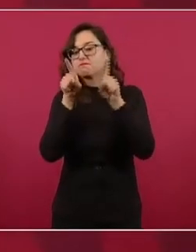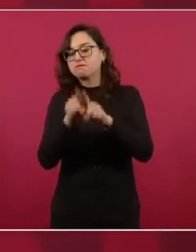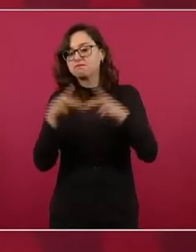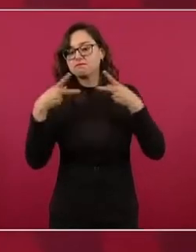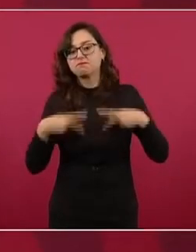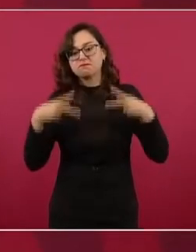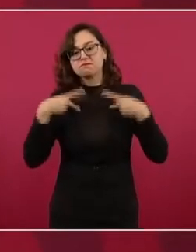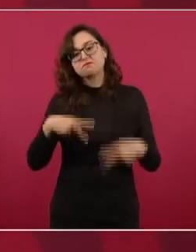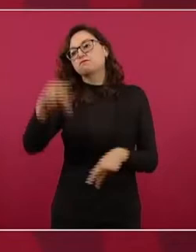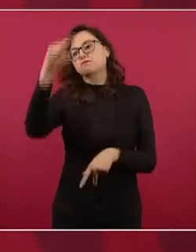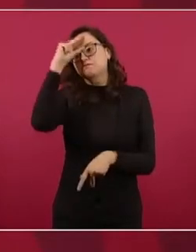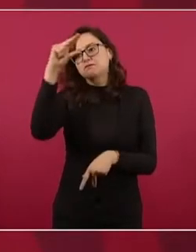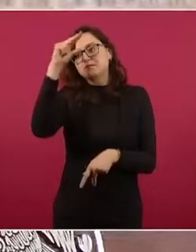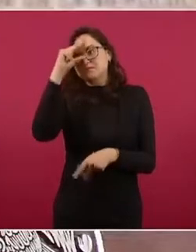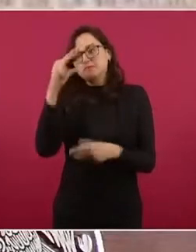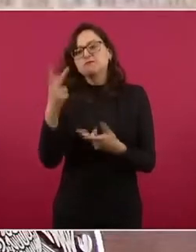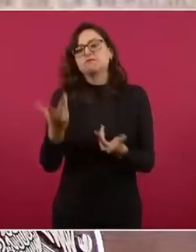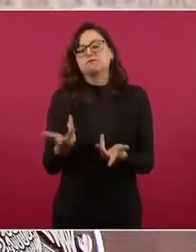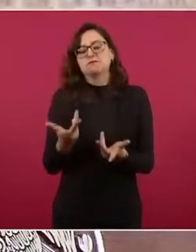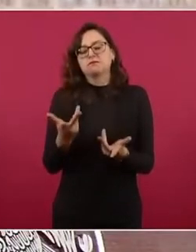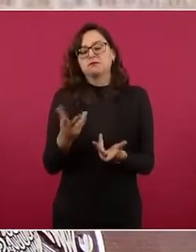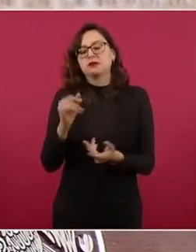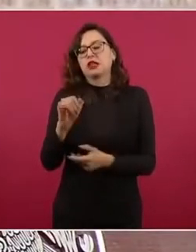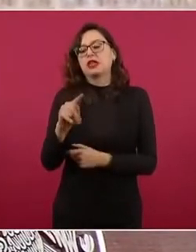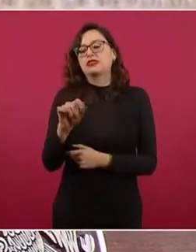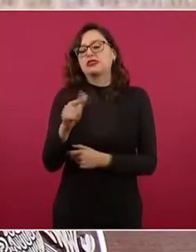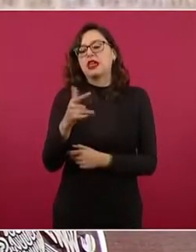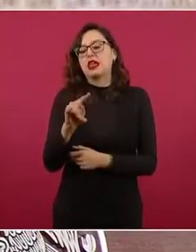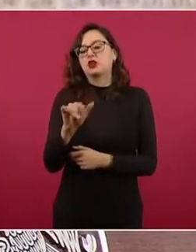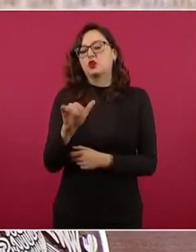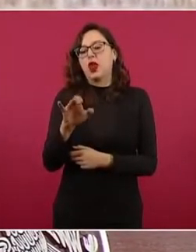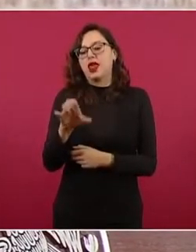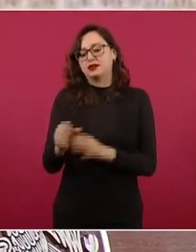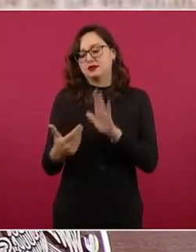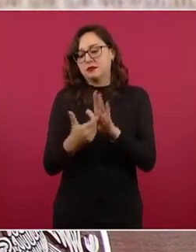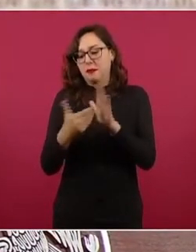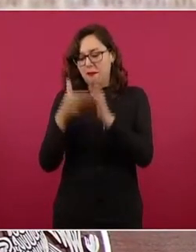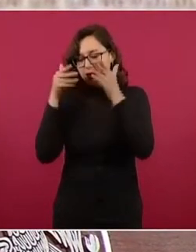que yo llamo orgánicos,